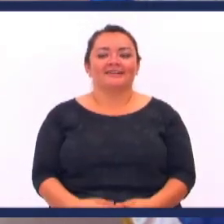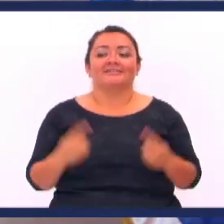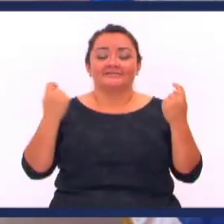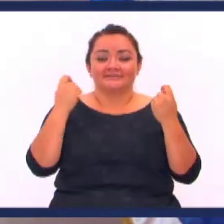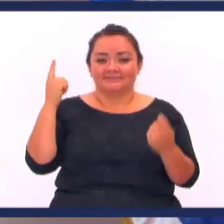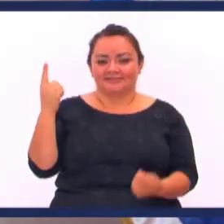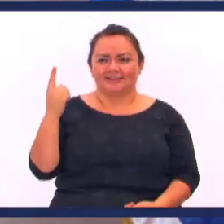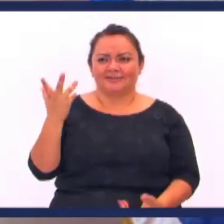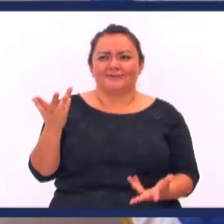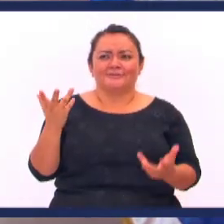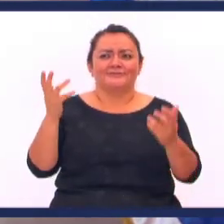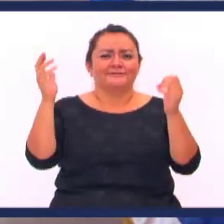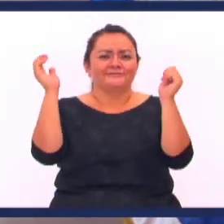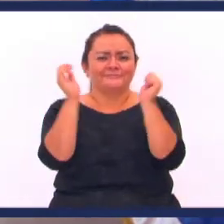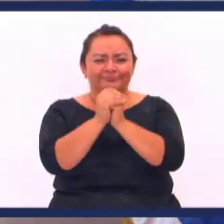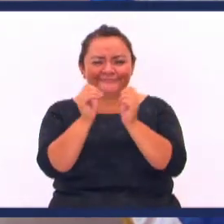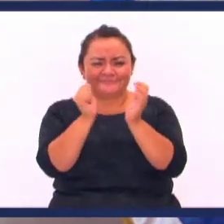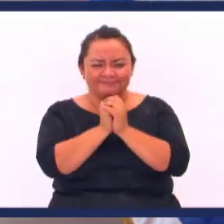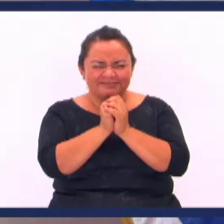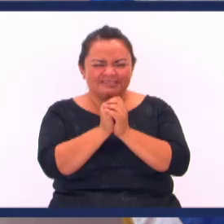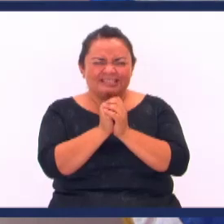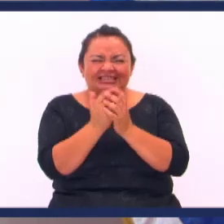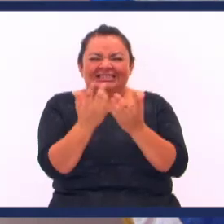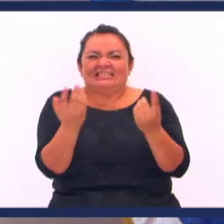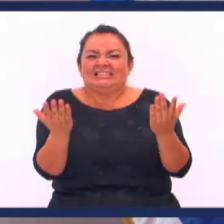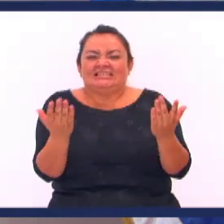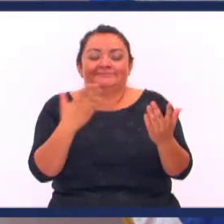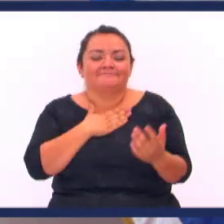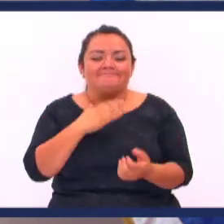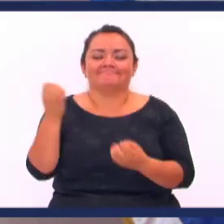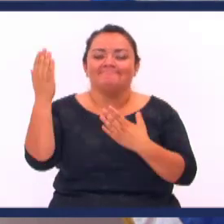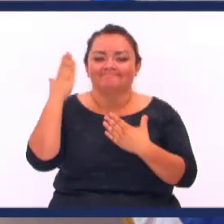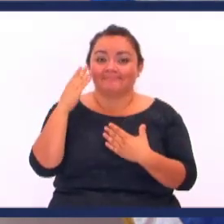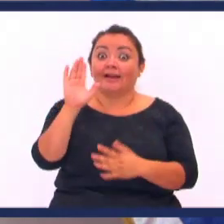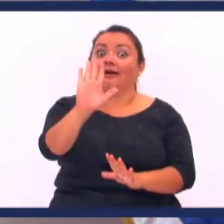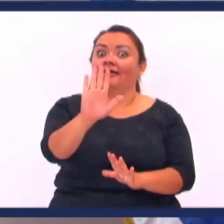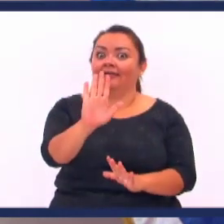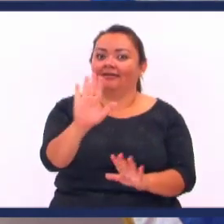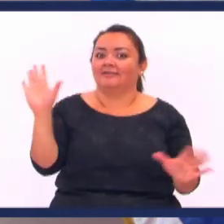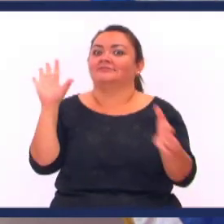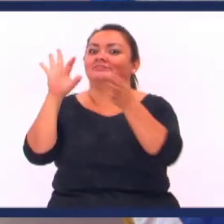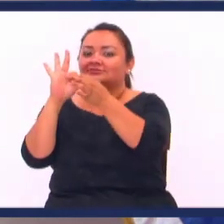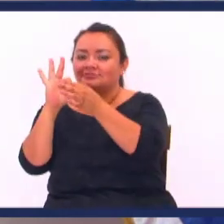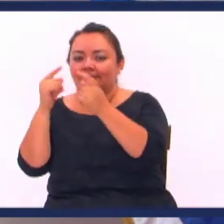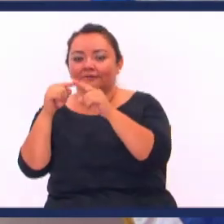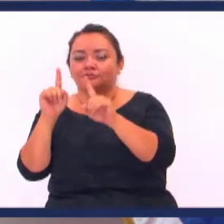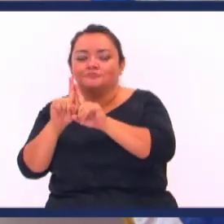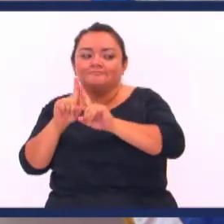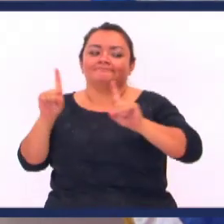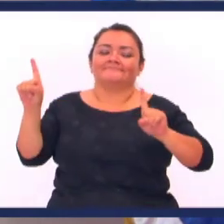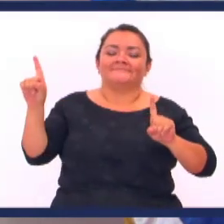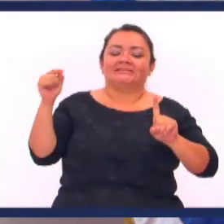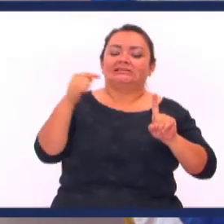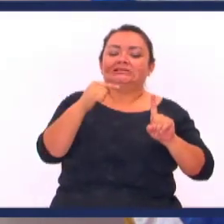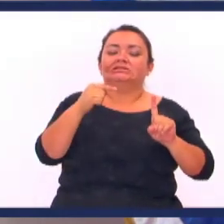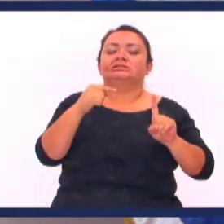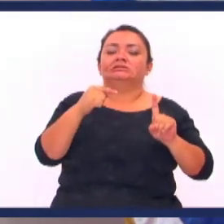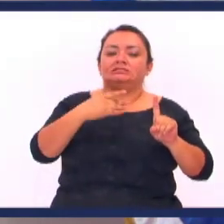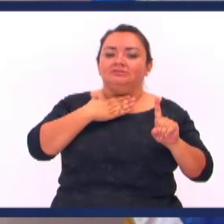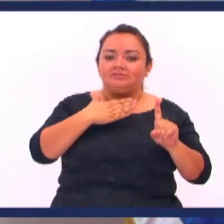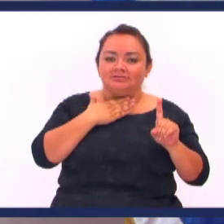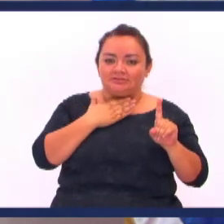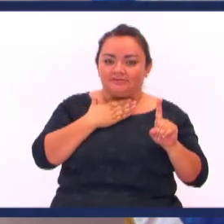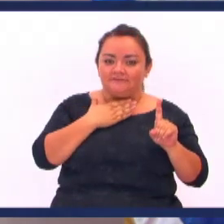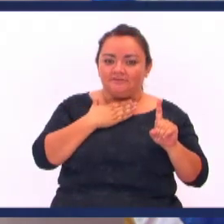Entonces la tribulación Es para mi beneficio Si estoy en Cristo Si estoy lejos de Cristo Uy Ahí si la cosa cambia